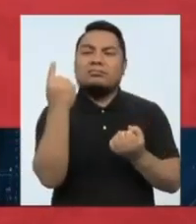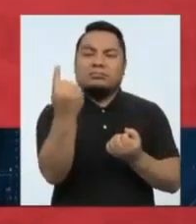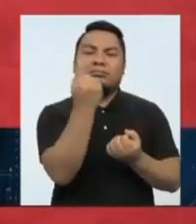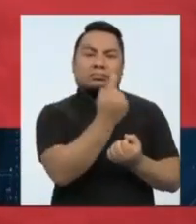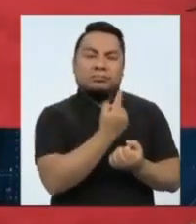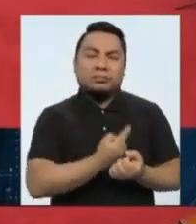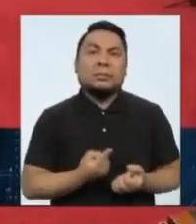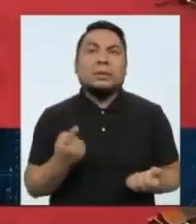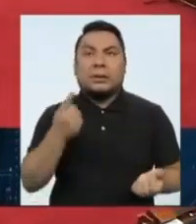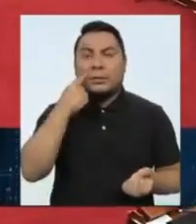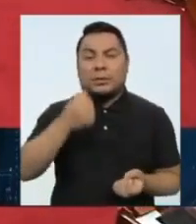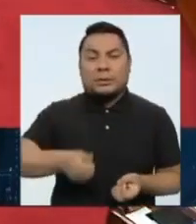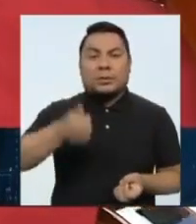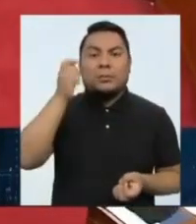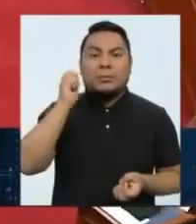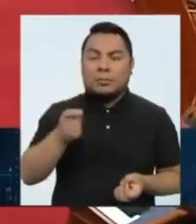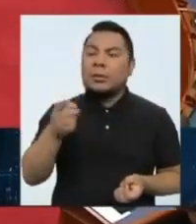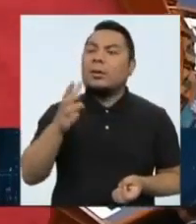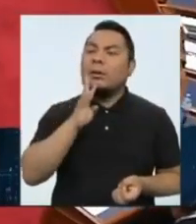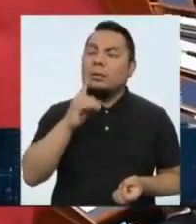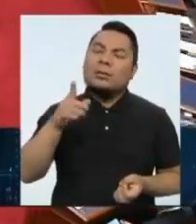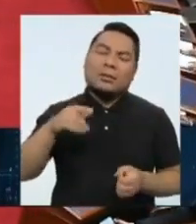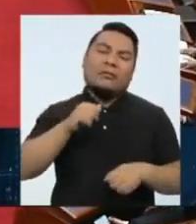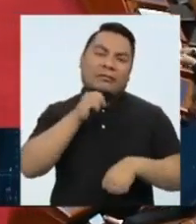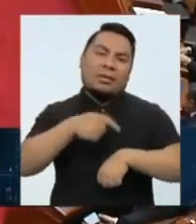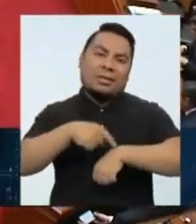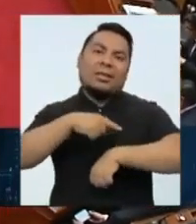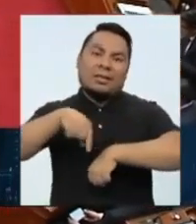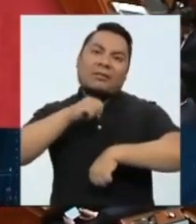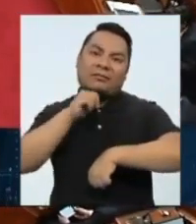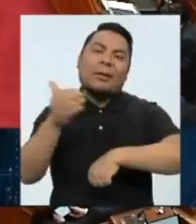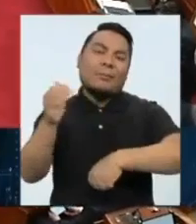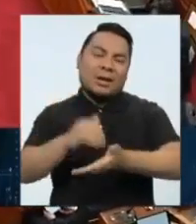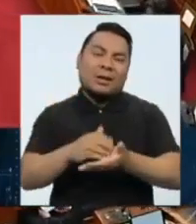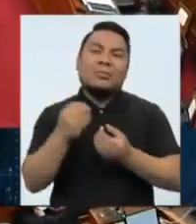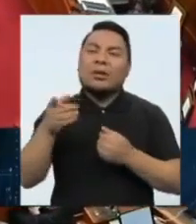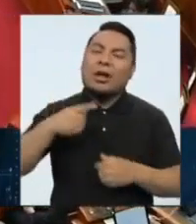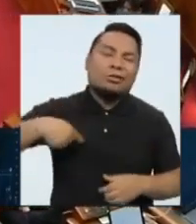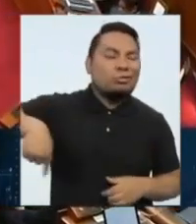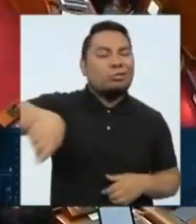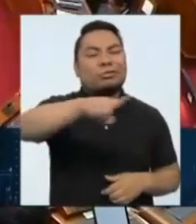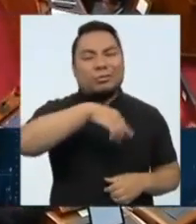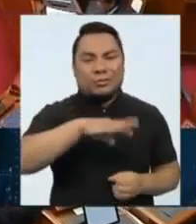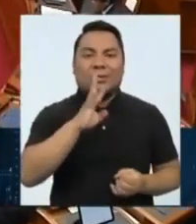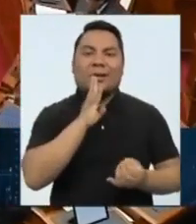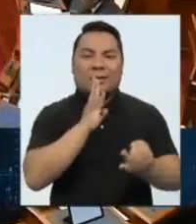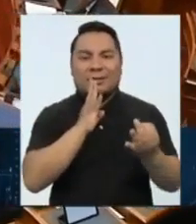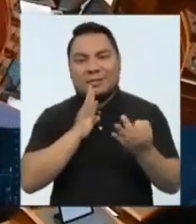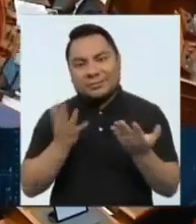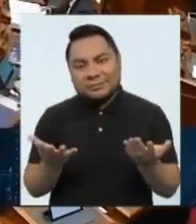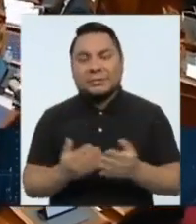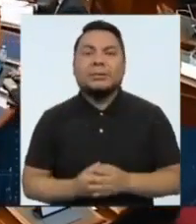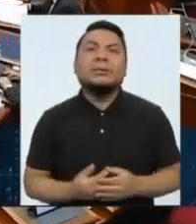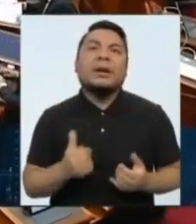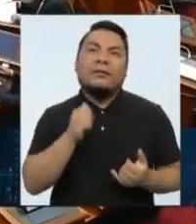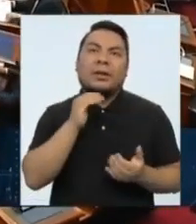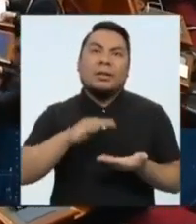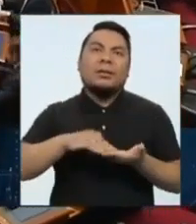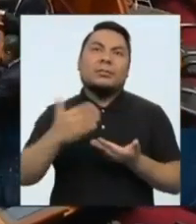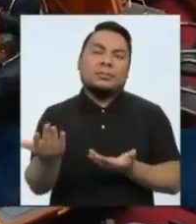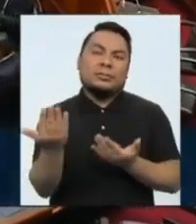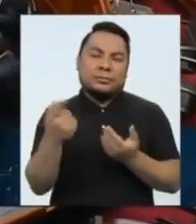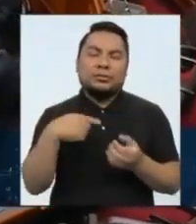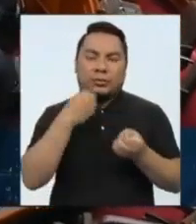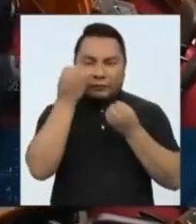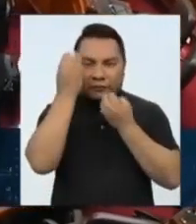el propio Presidente del Congreso, tiene para rato porque hay que cumplir con toda la lista de oradores. Esta es la información, compañeros, que